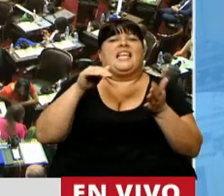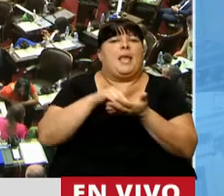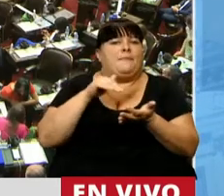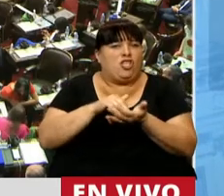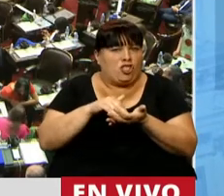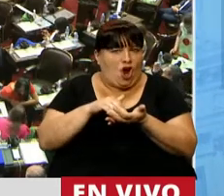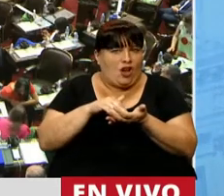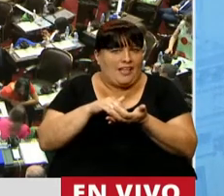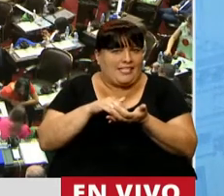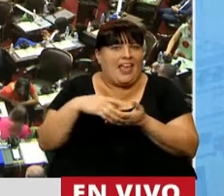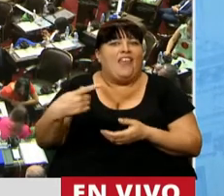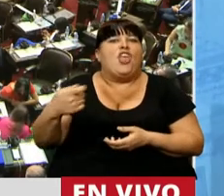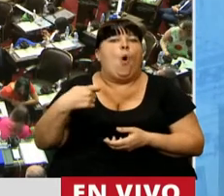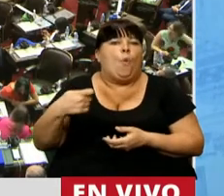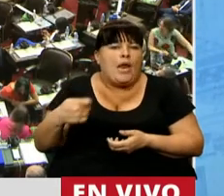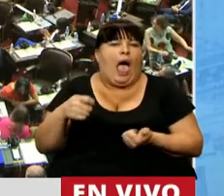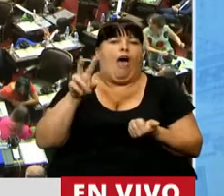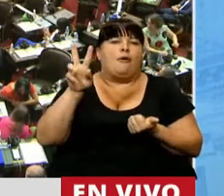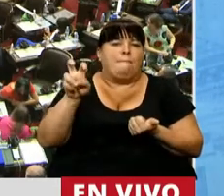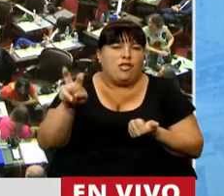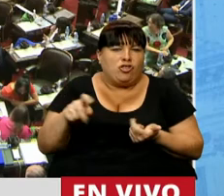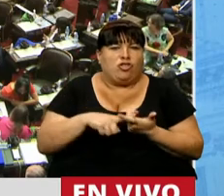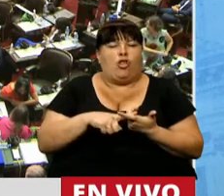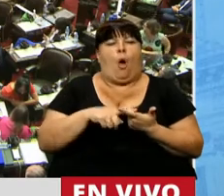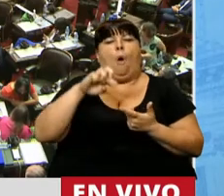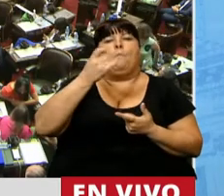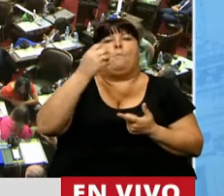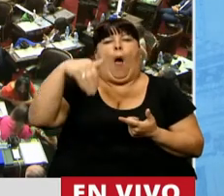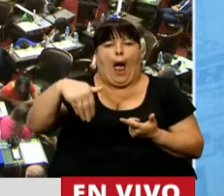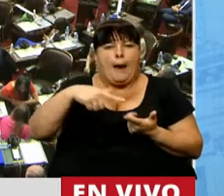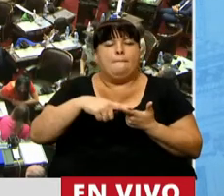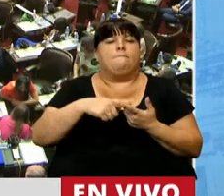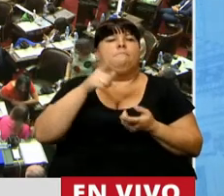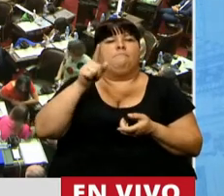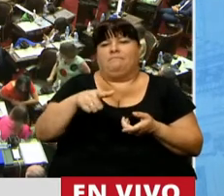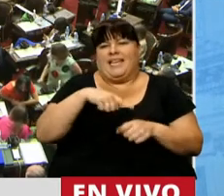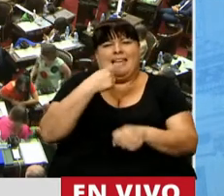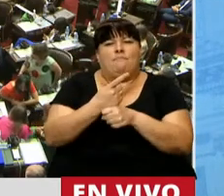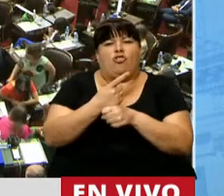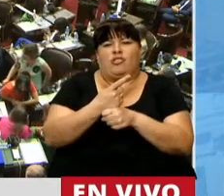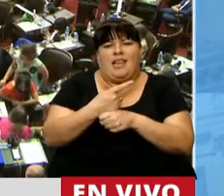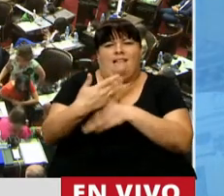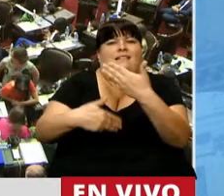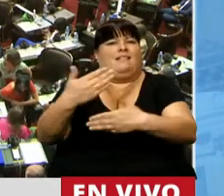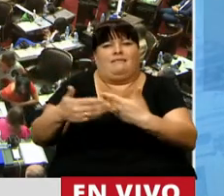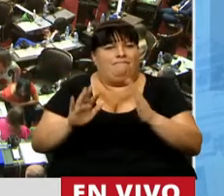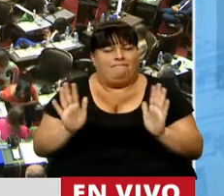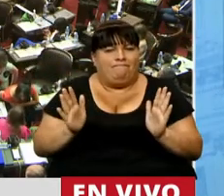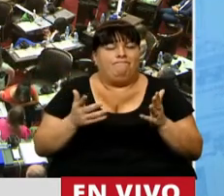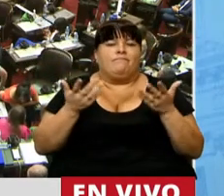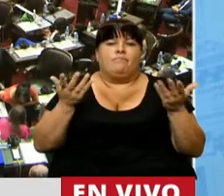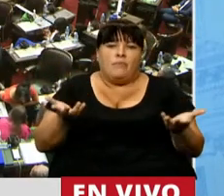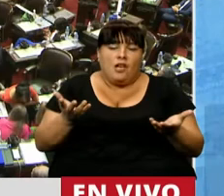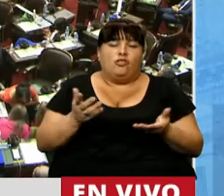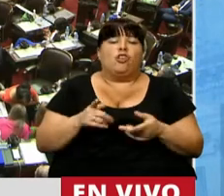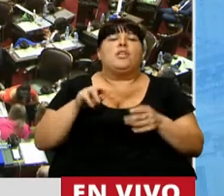de jubilaciones, pensiones, CUAM. Y esto hace inviable al sistema, presidente. Por lo tanto,